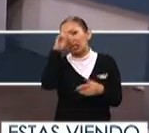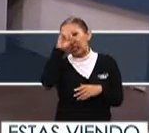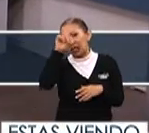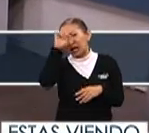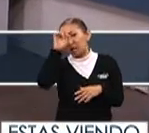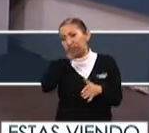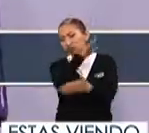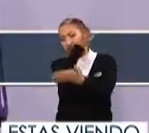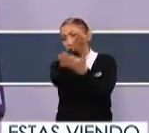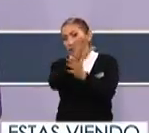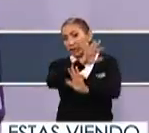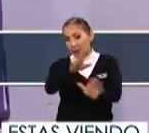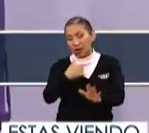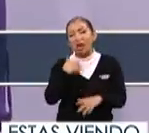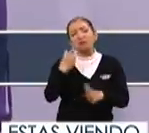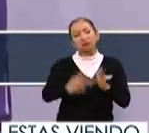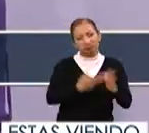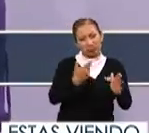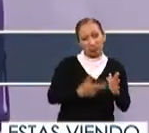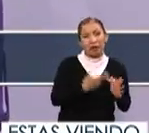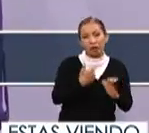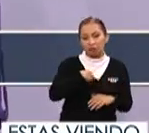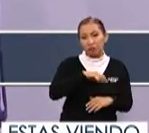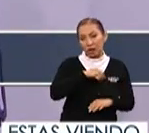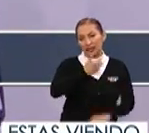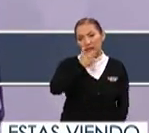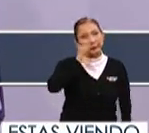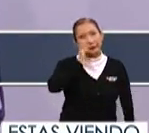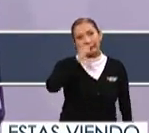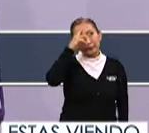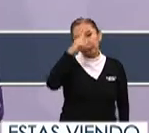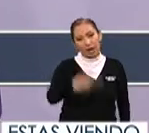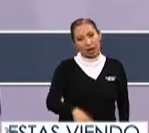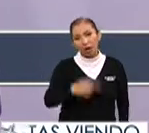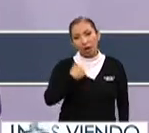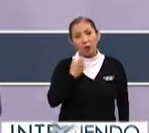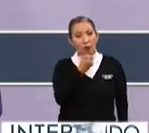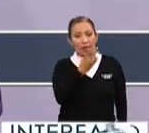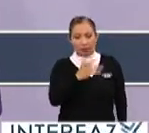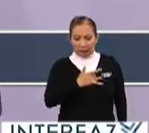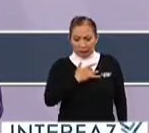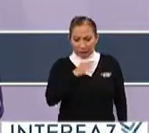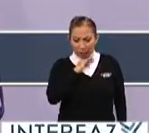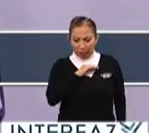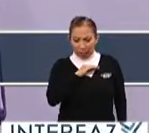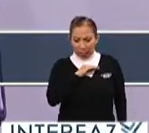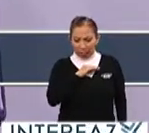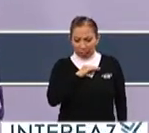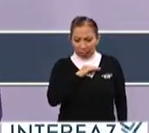recomendaría acudir ya? Porque muchas veces estamos muy acostumbrados los mexicanos o sea, por cualquier malestar